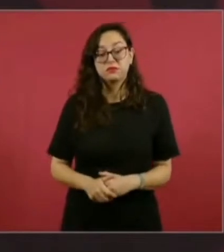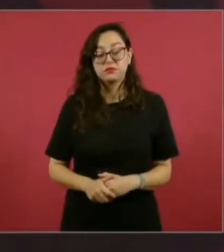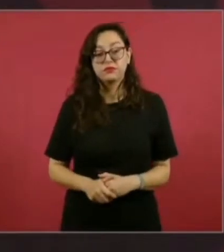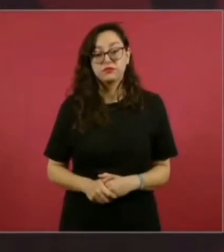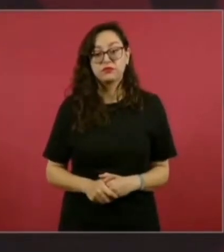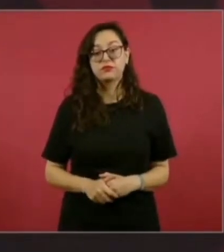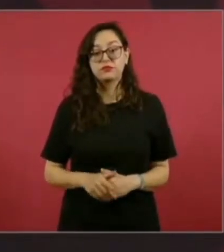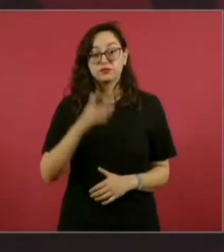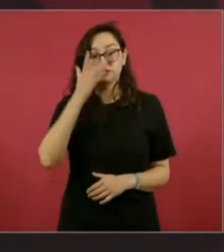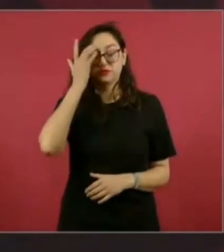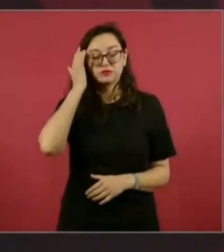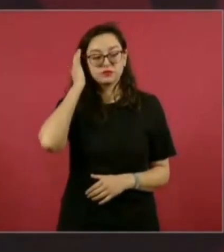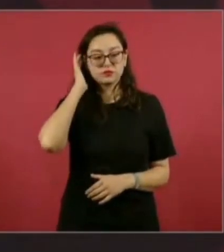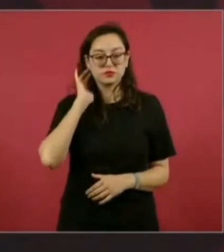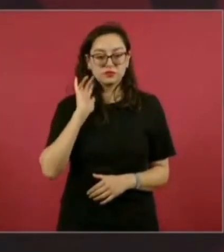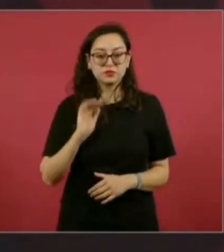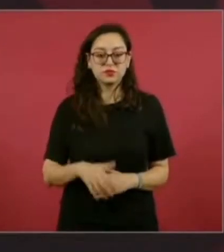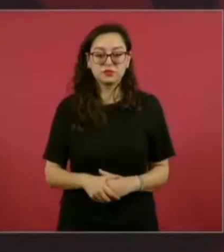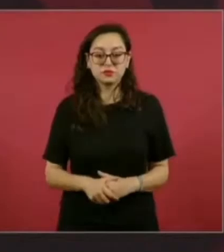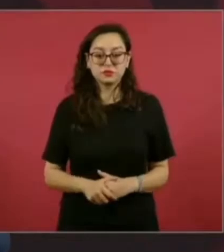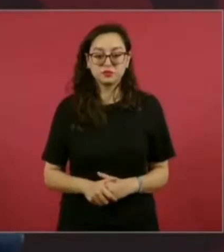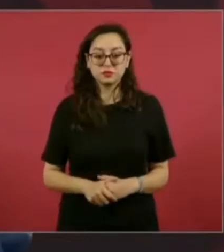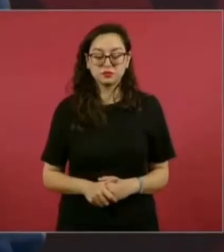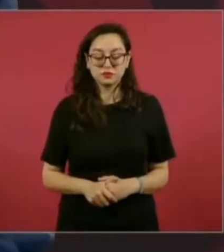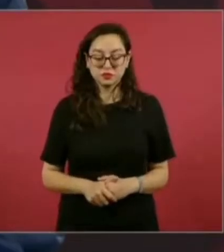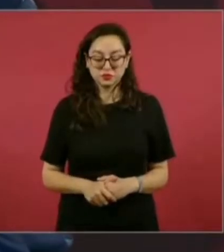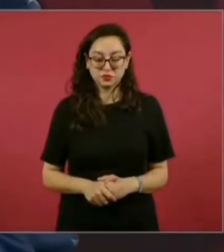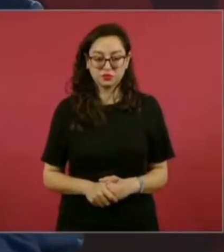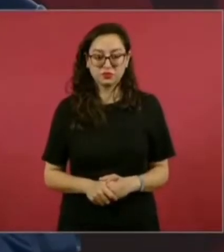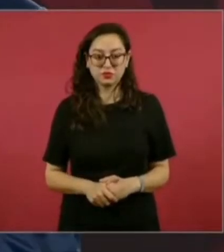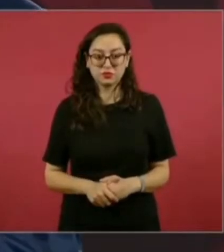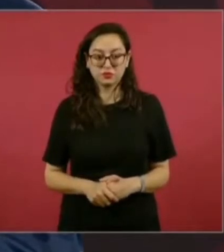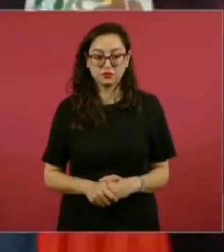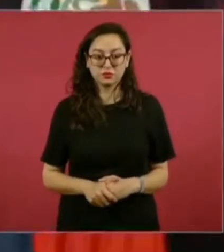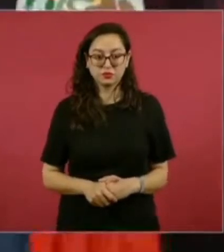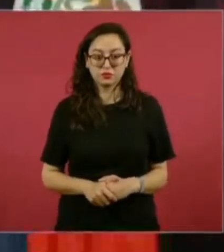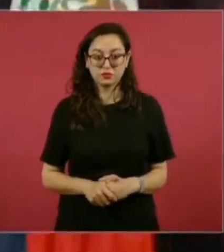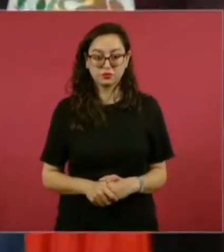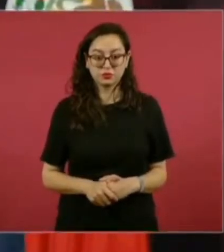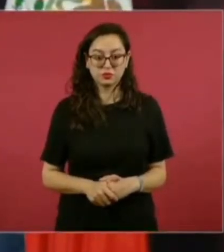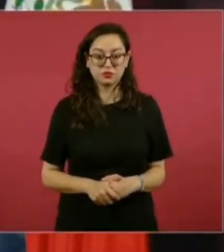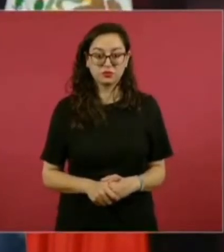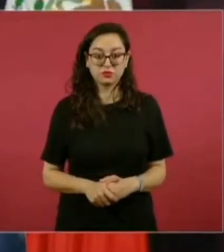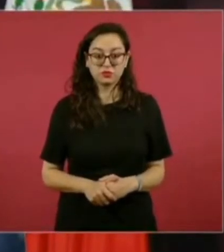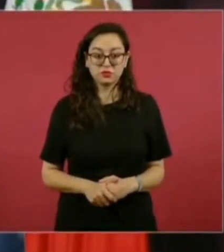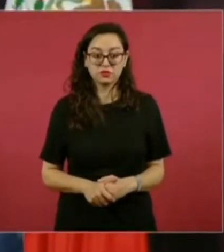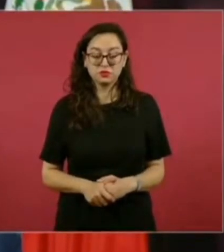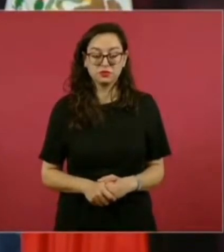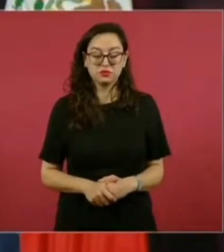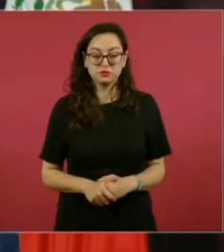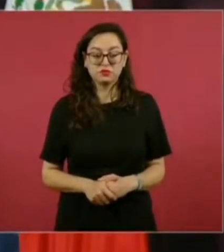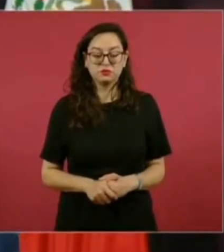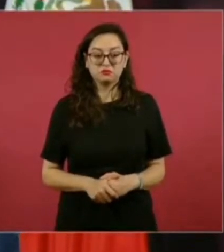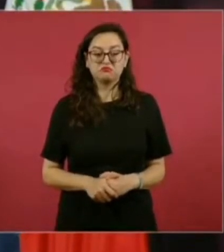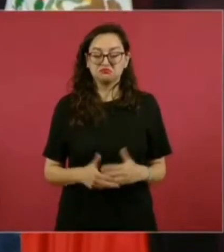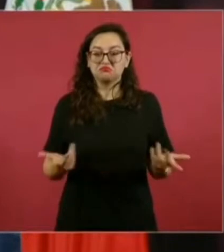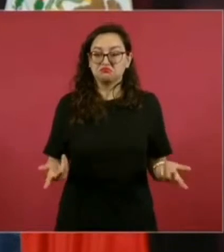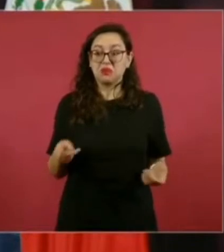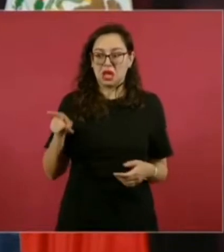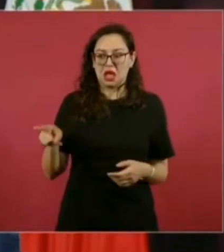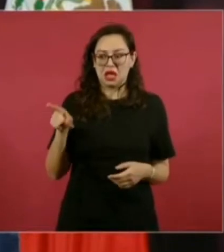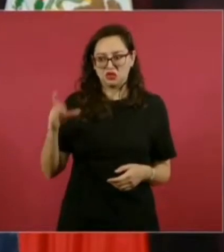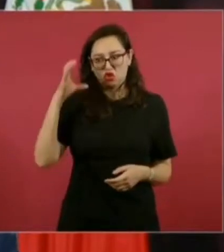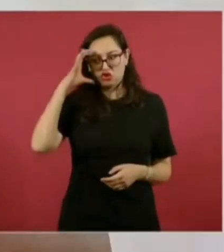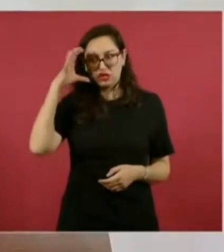Yo tengo, por ejemplo, su concepto de felicidad,